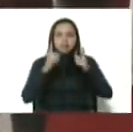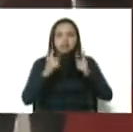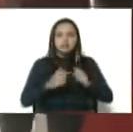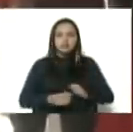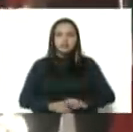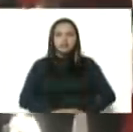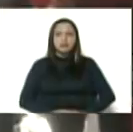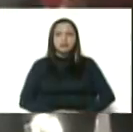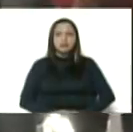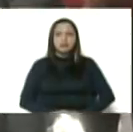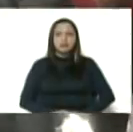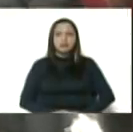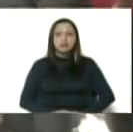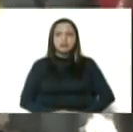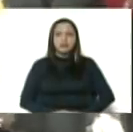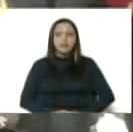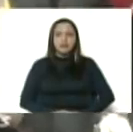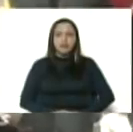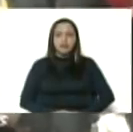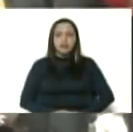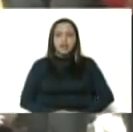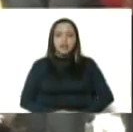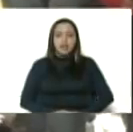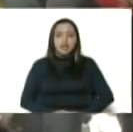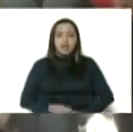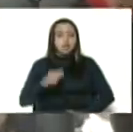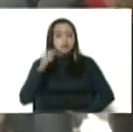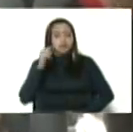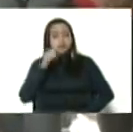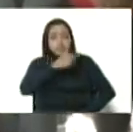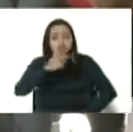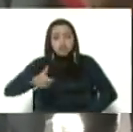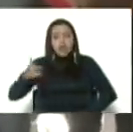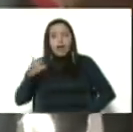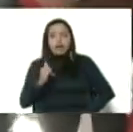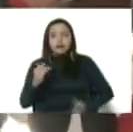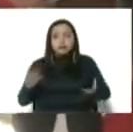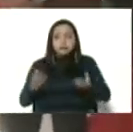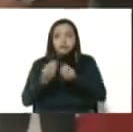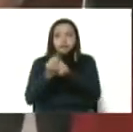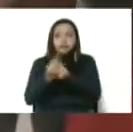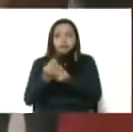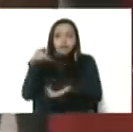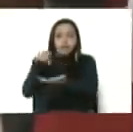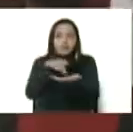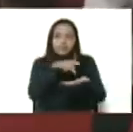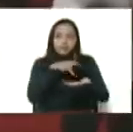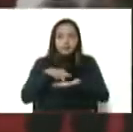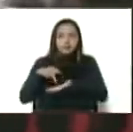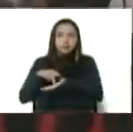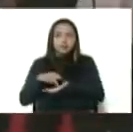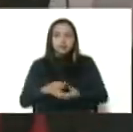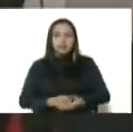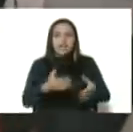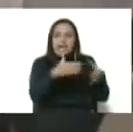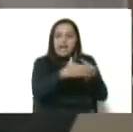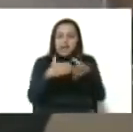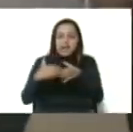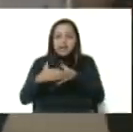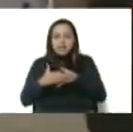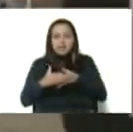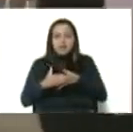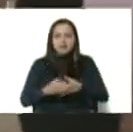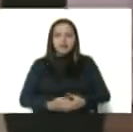conjunto, pues, de compatriotas y camaradas que forman parte del equipo de la